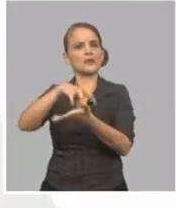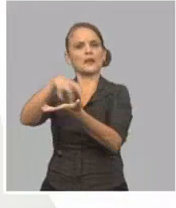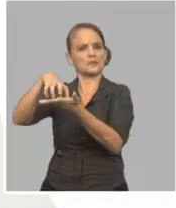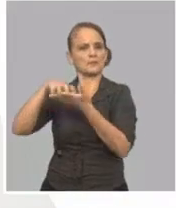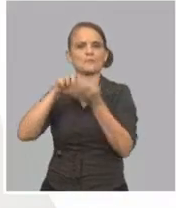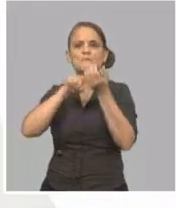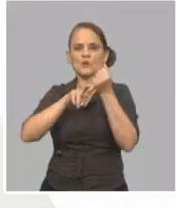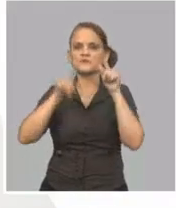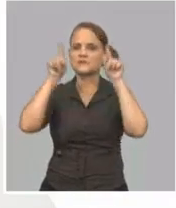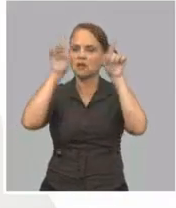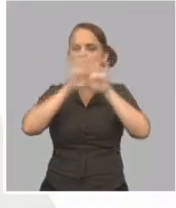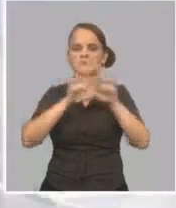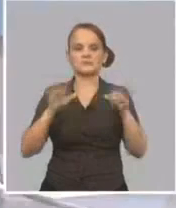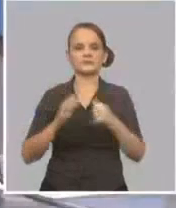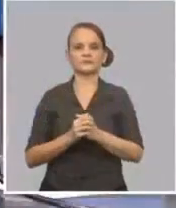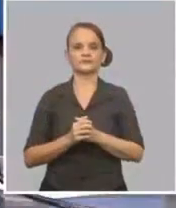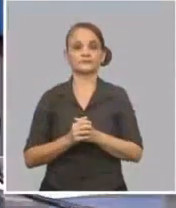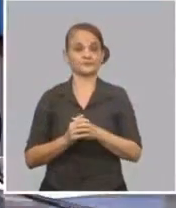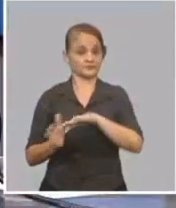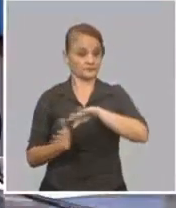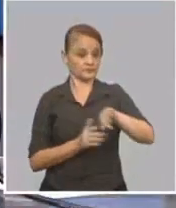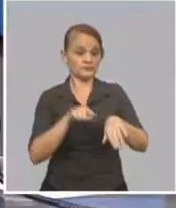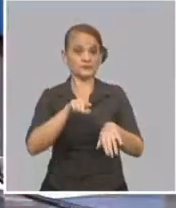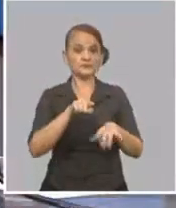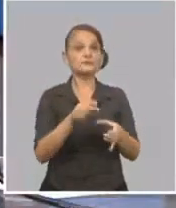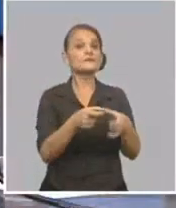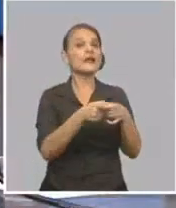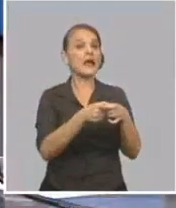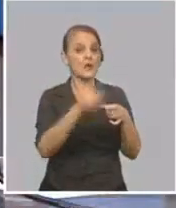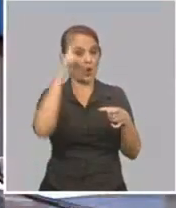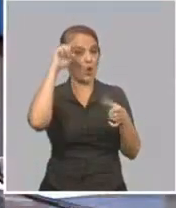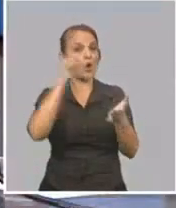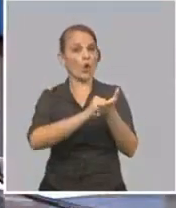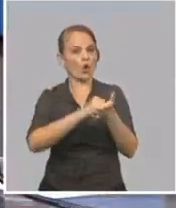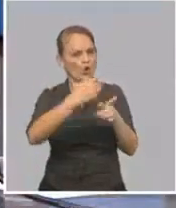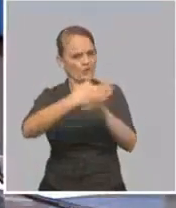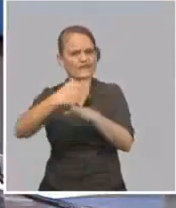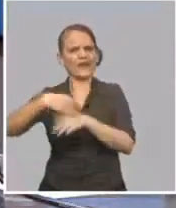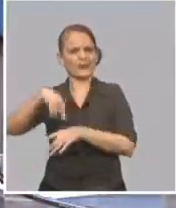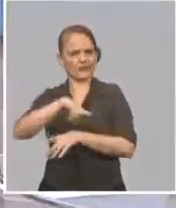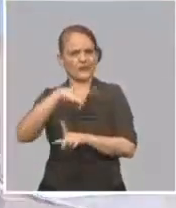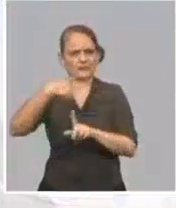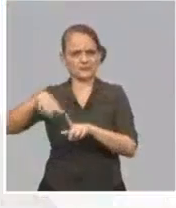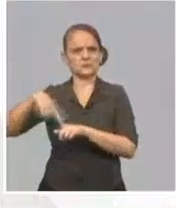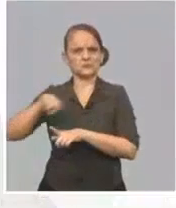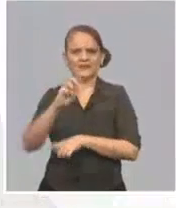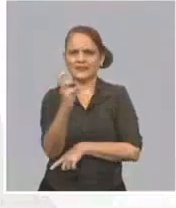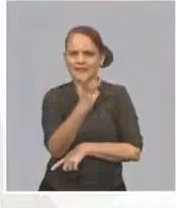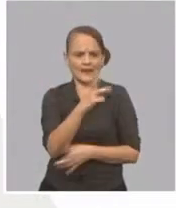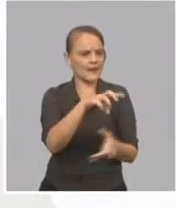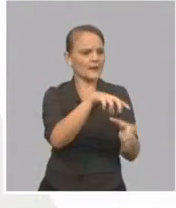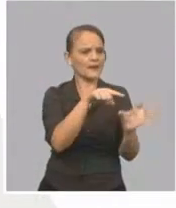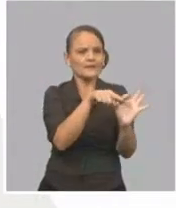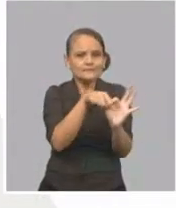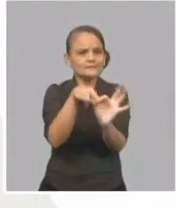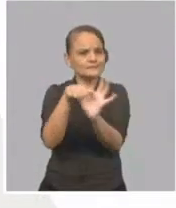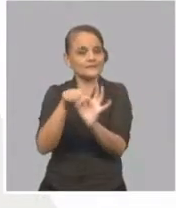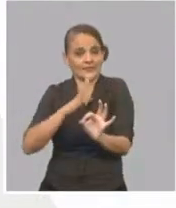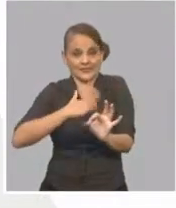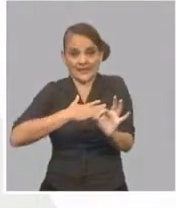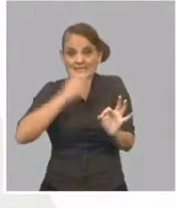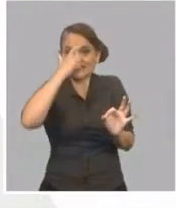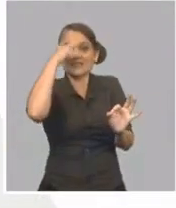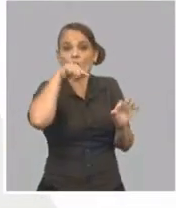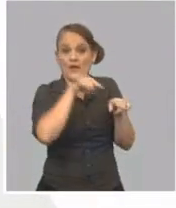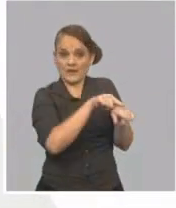En el caso de Cayo Coco, Cayo Cruz y Cayo Guillermo, como Cigo de Ávila se encuentra